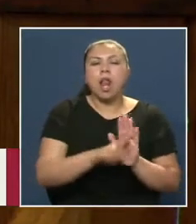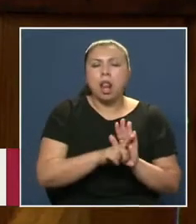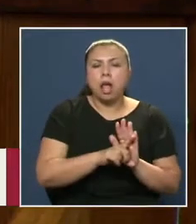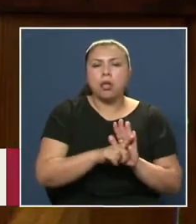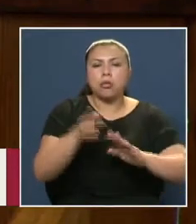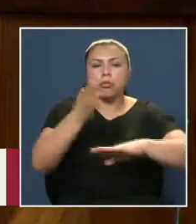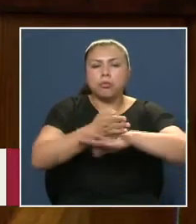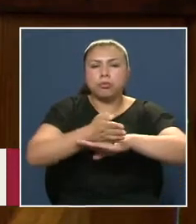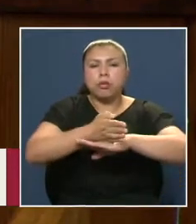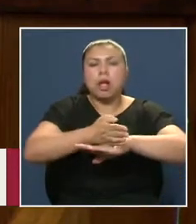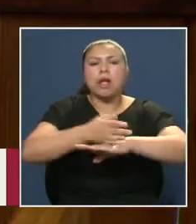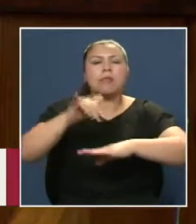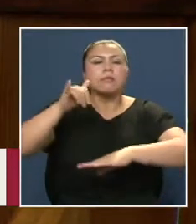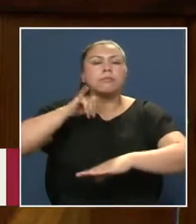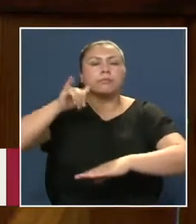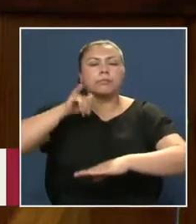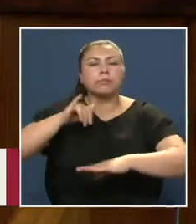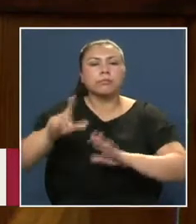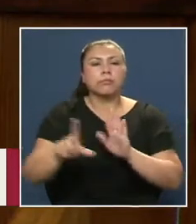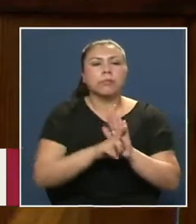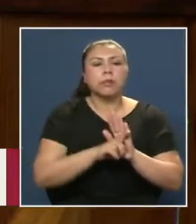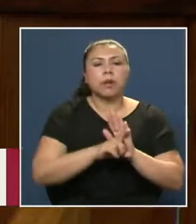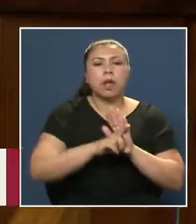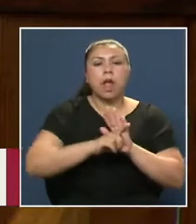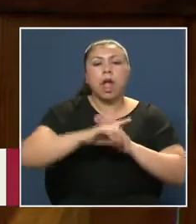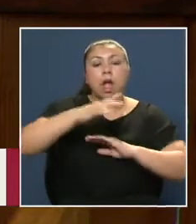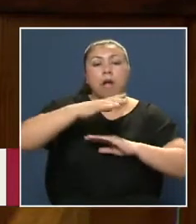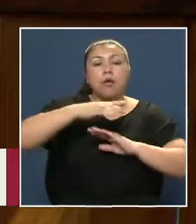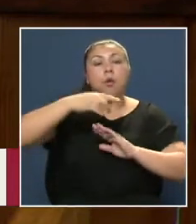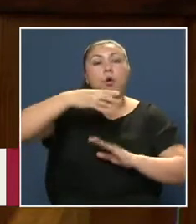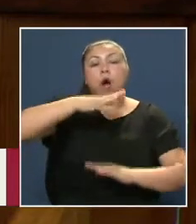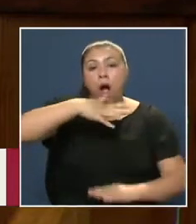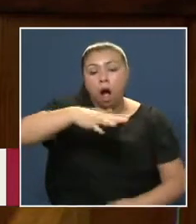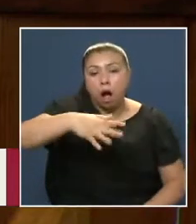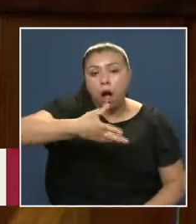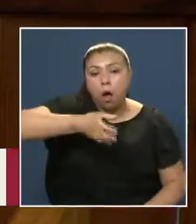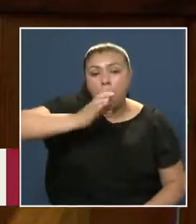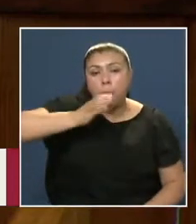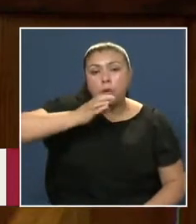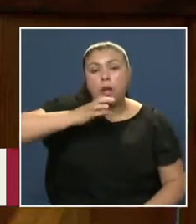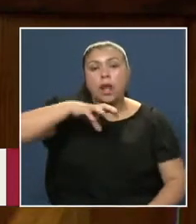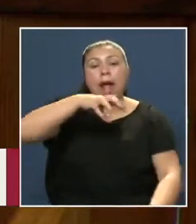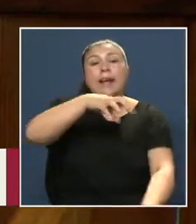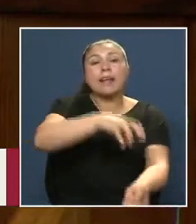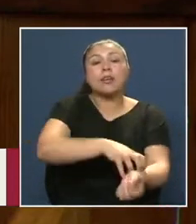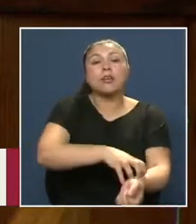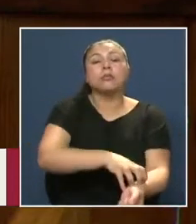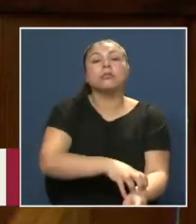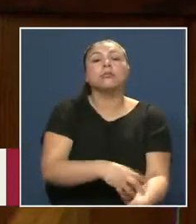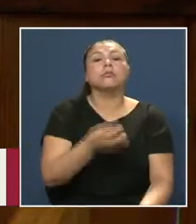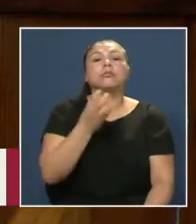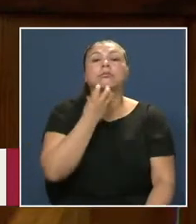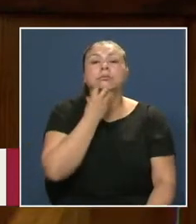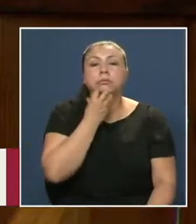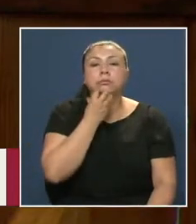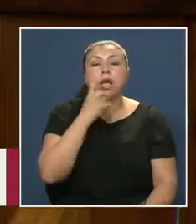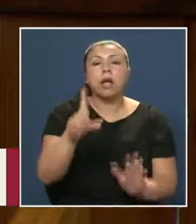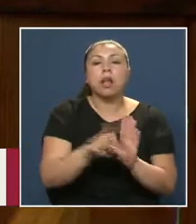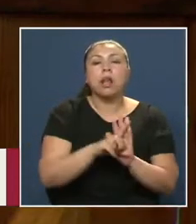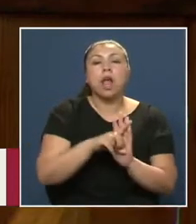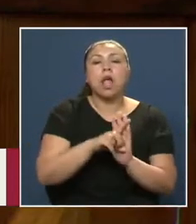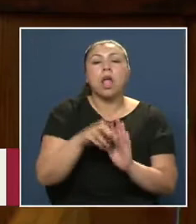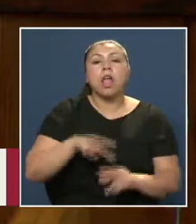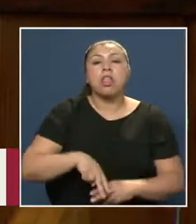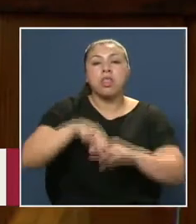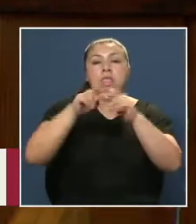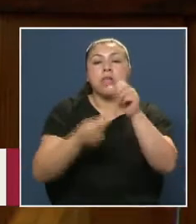Iquique La ley Del fondo Del agua Potable Para la región De Antofagasta Ley De fondos Para la carretera